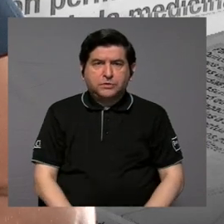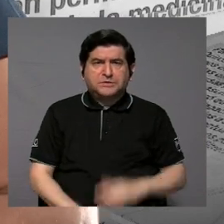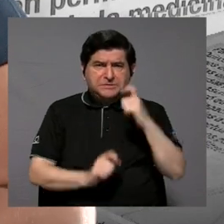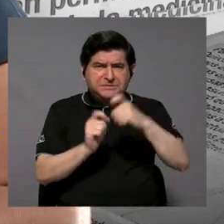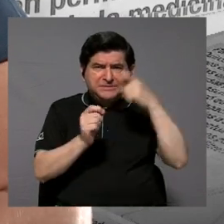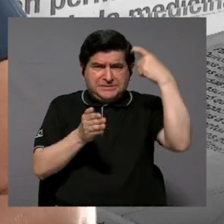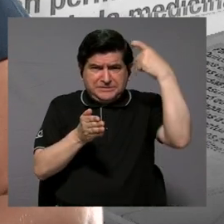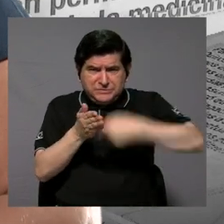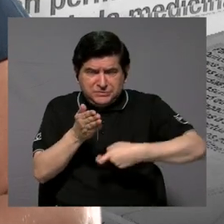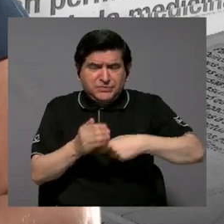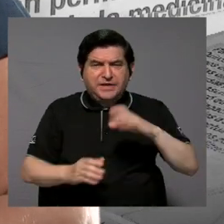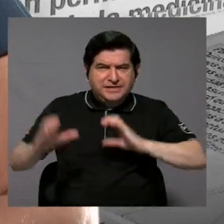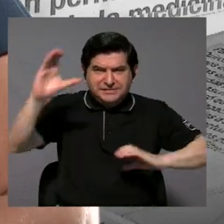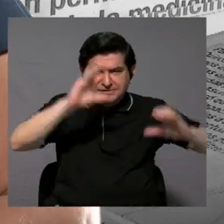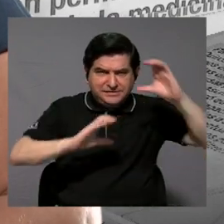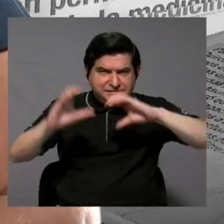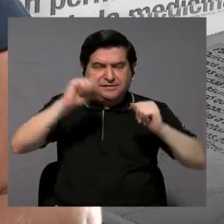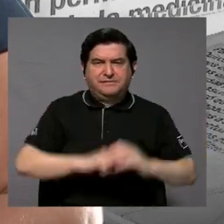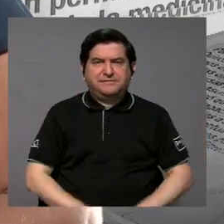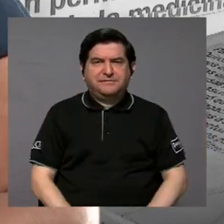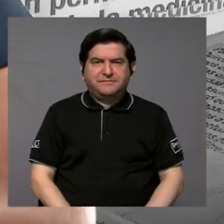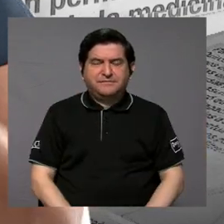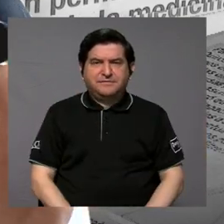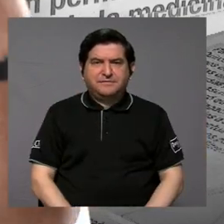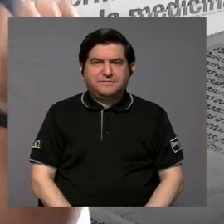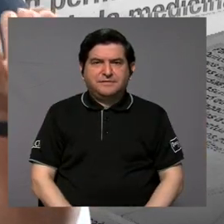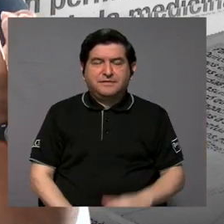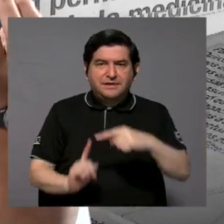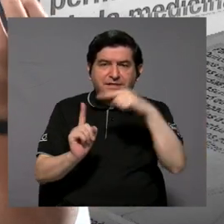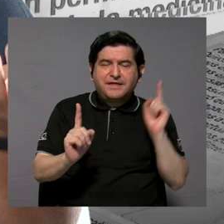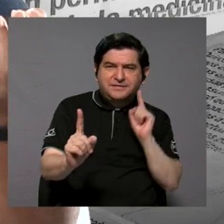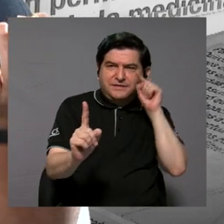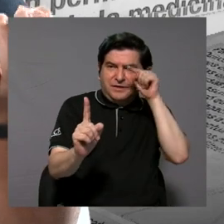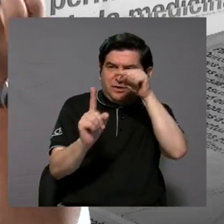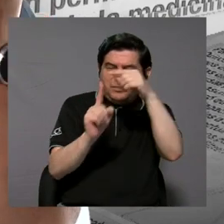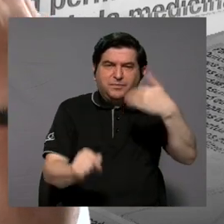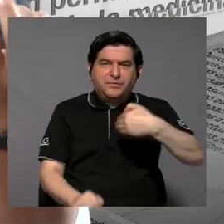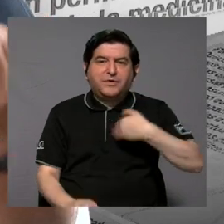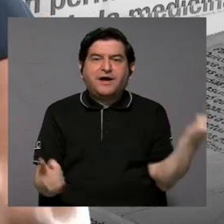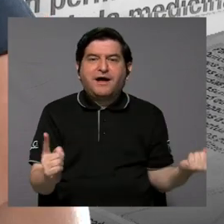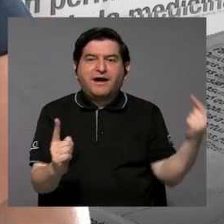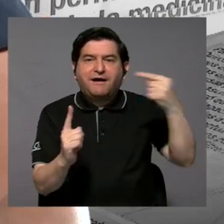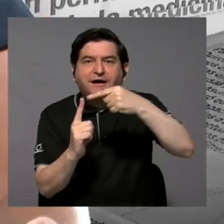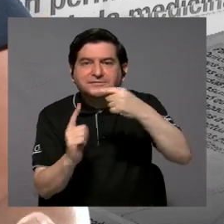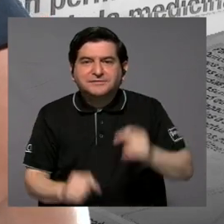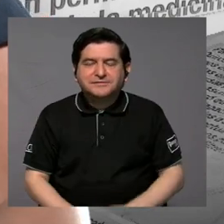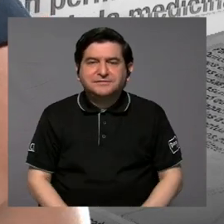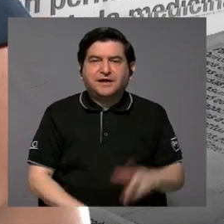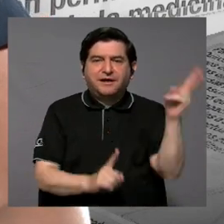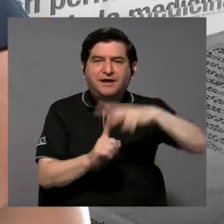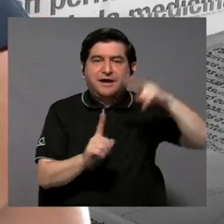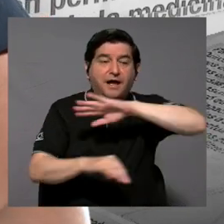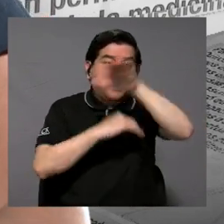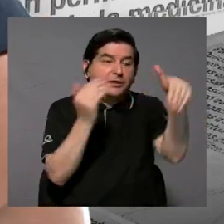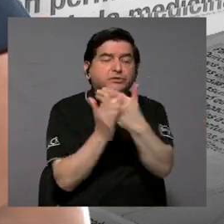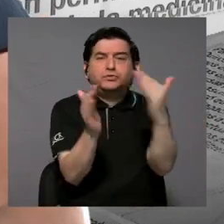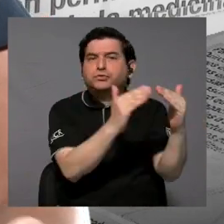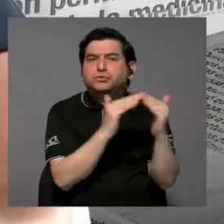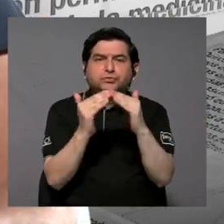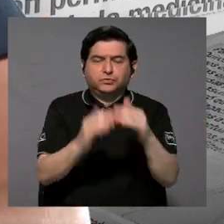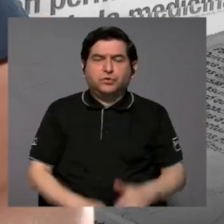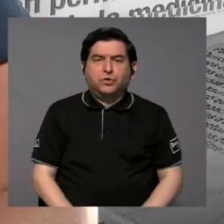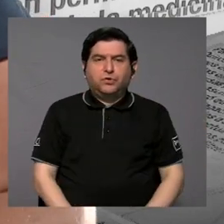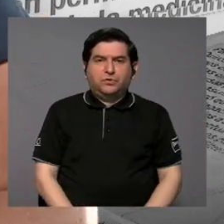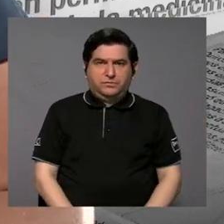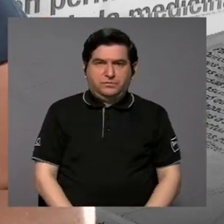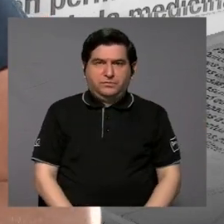rigurosidad científica, desde la finalidad que se persigue hasta realmente la aplicación a toda la población